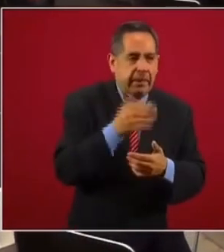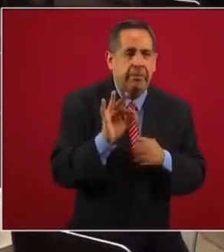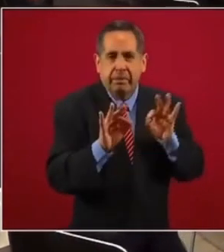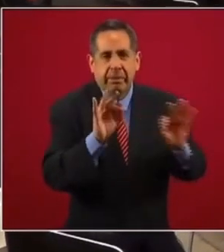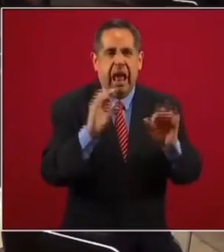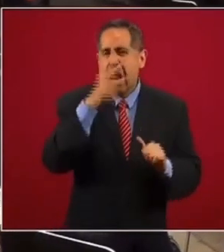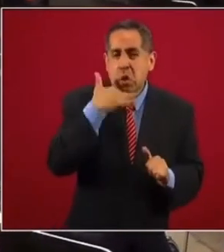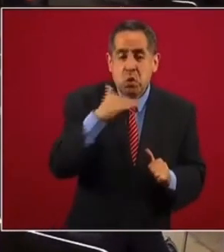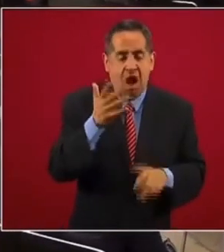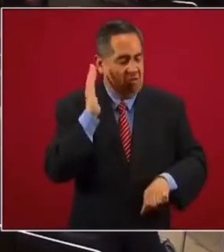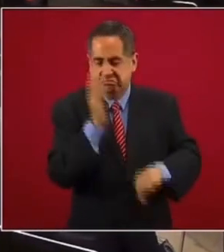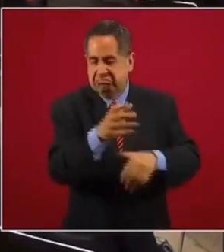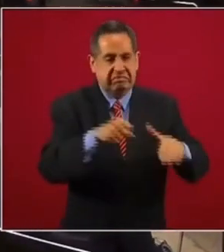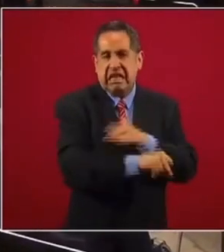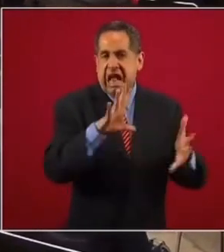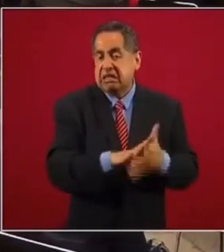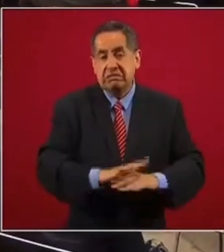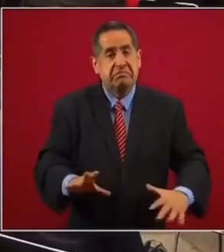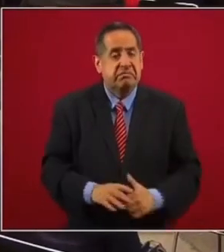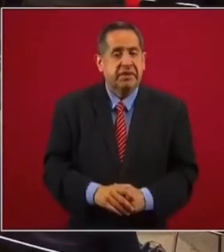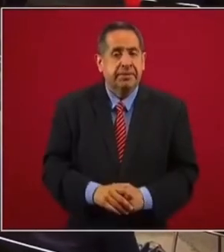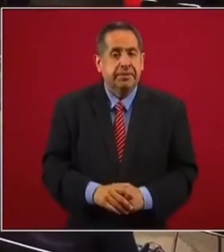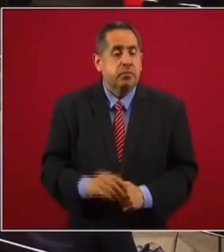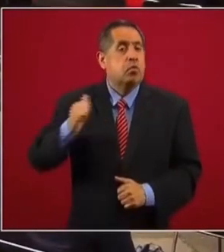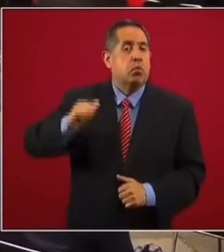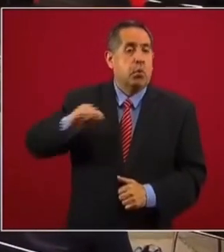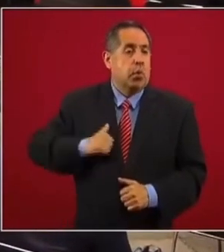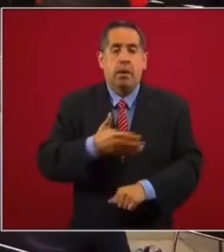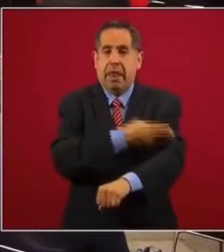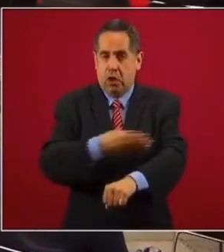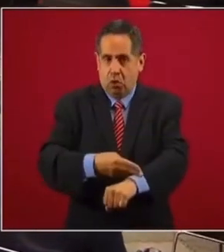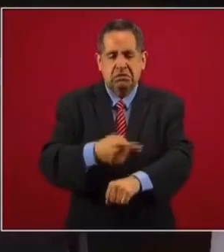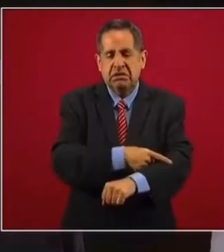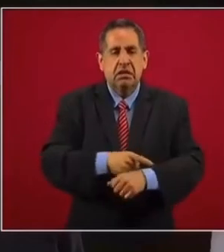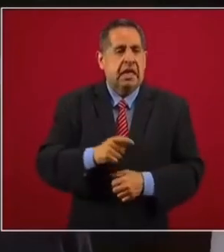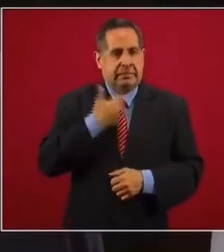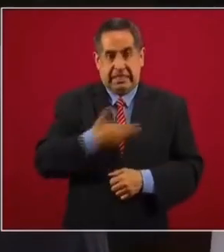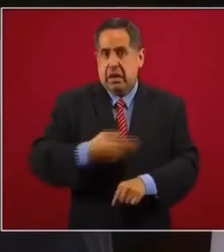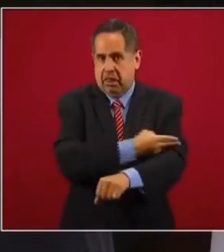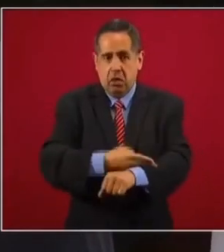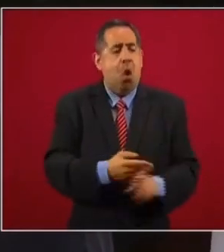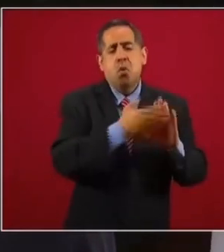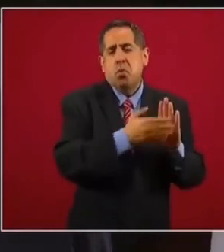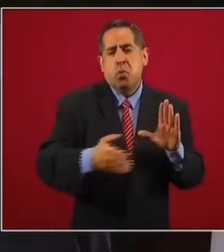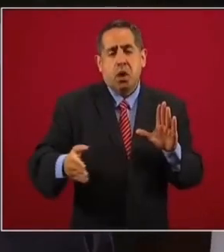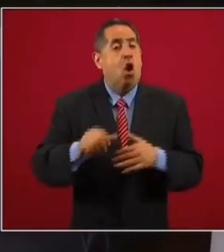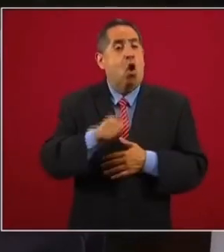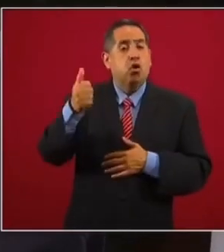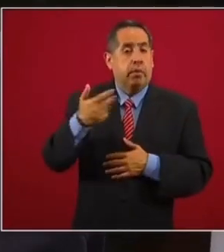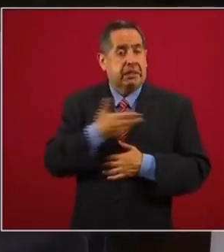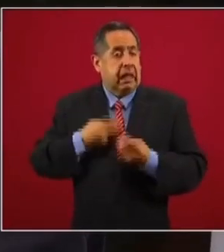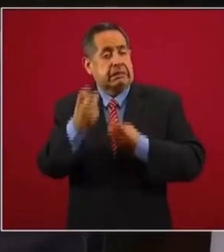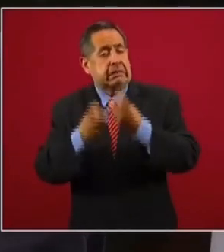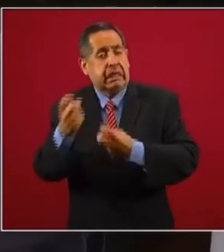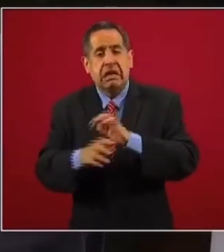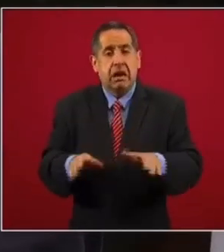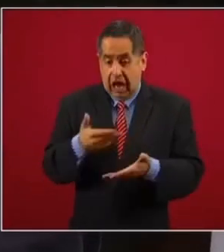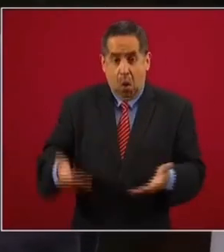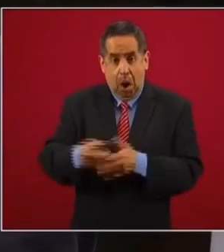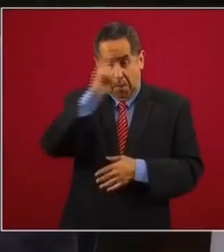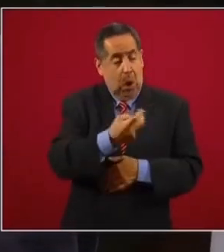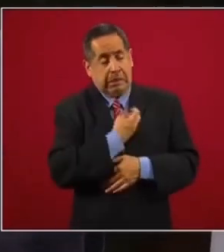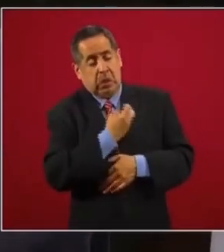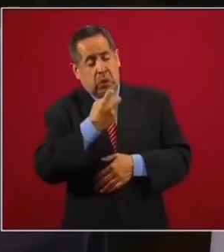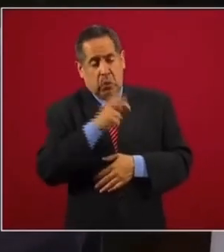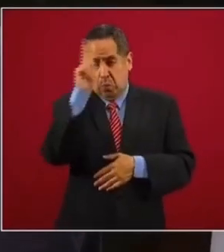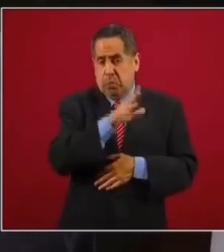y democrático de las elecciones. Desde Francisco I. Madero, nunca un presidente había sido tan atacado como ahora. Los